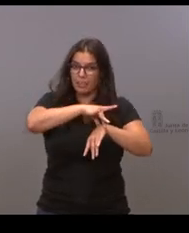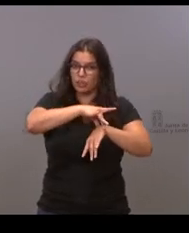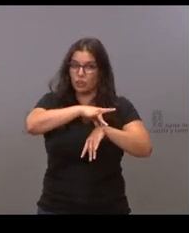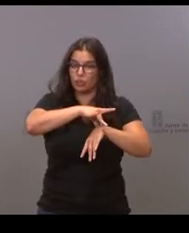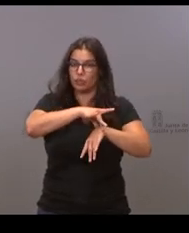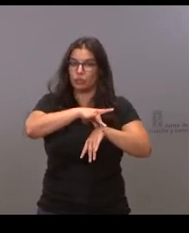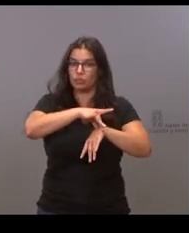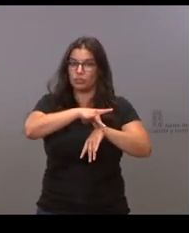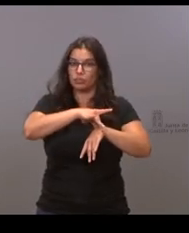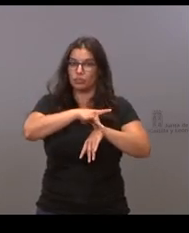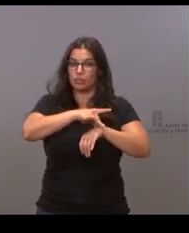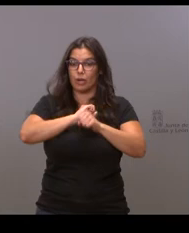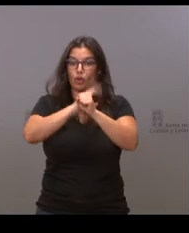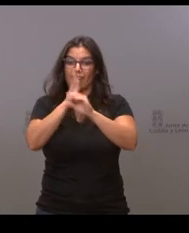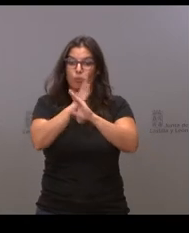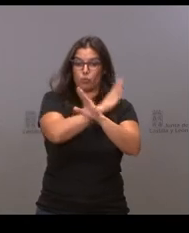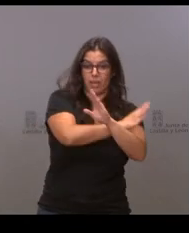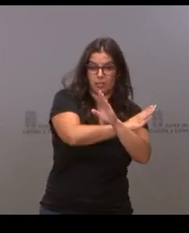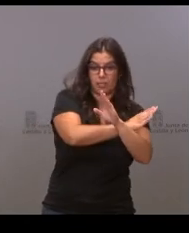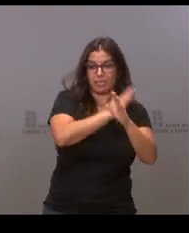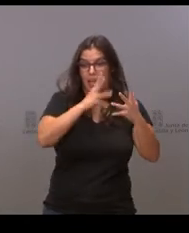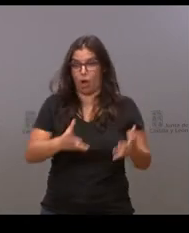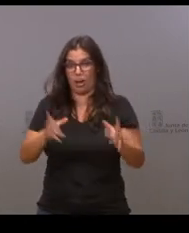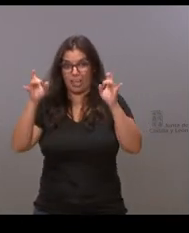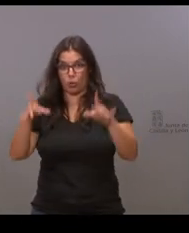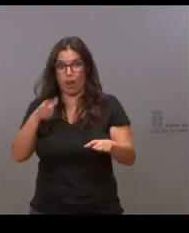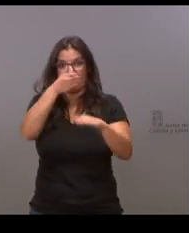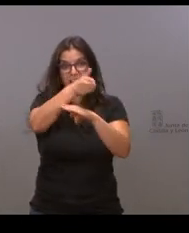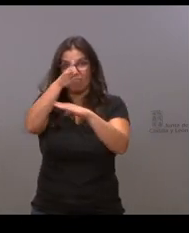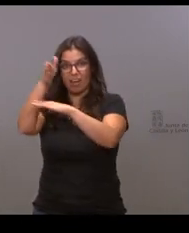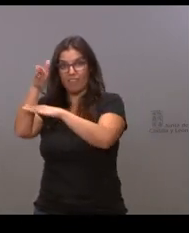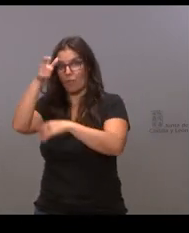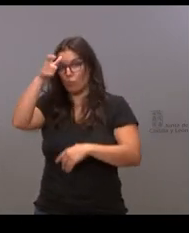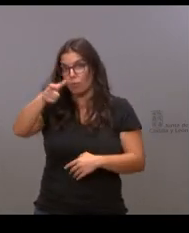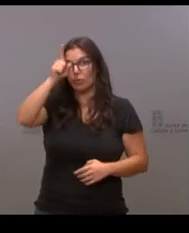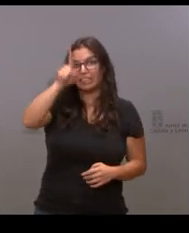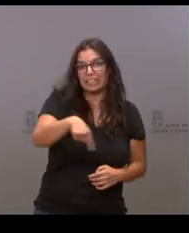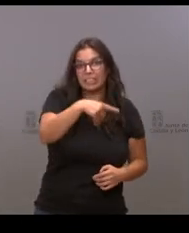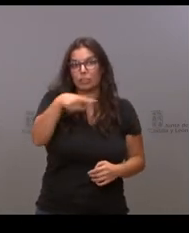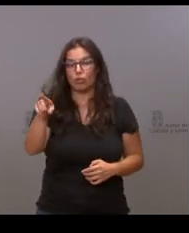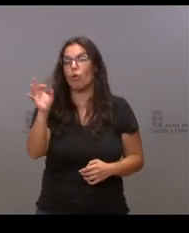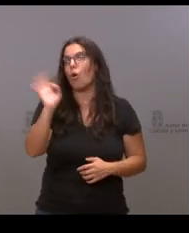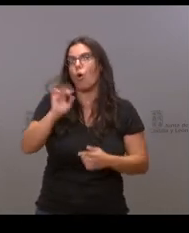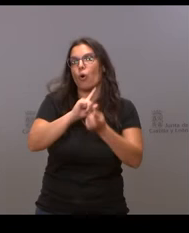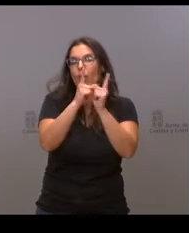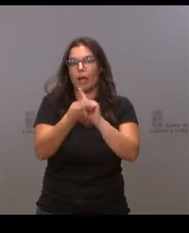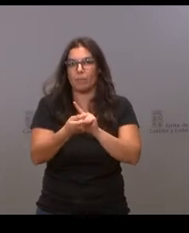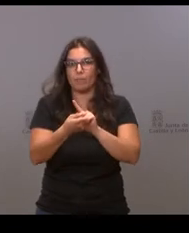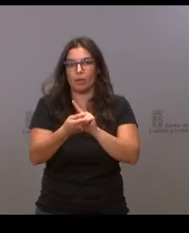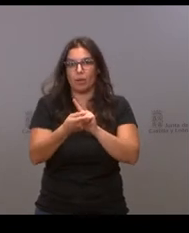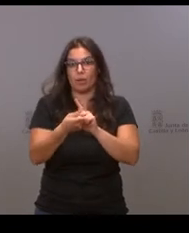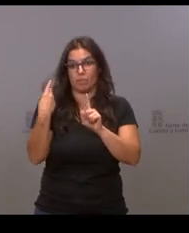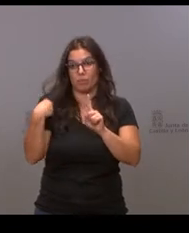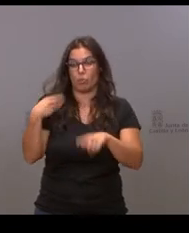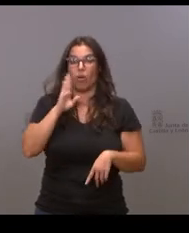iban antes de la pandemia a los pueblos o se va a cambiar esta, se basaba en el decreto de frecuentación